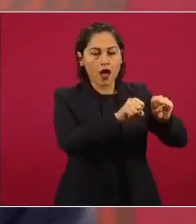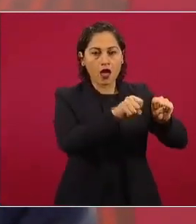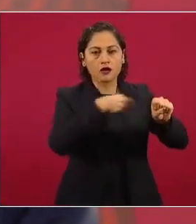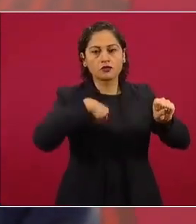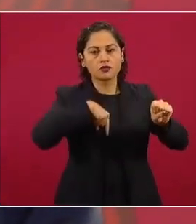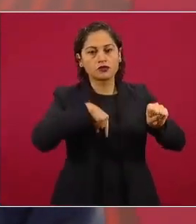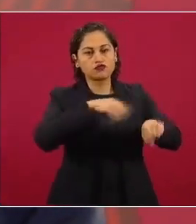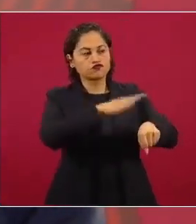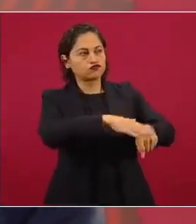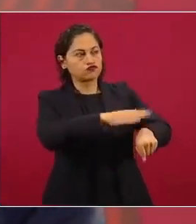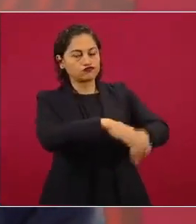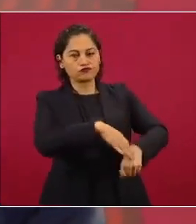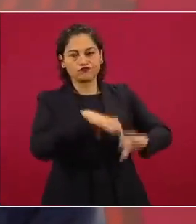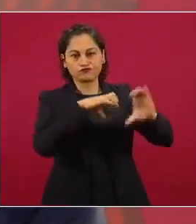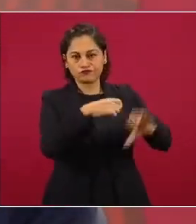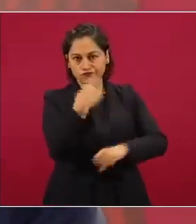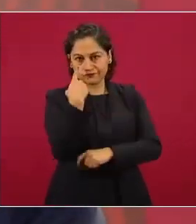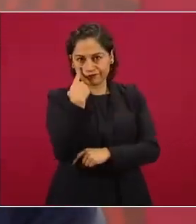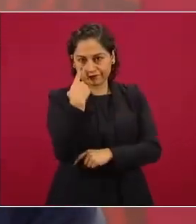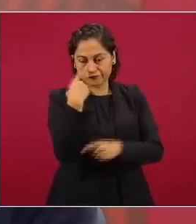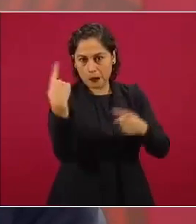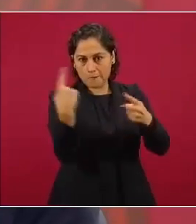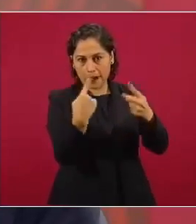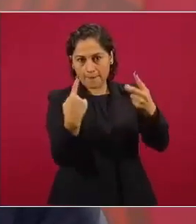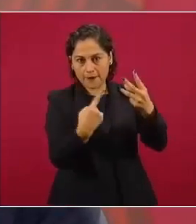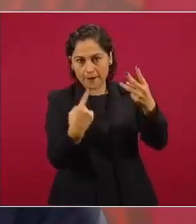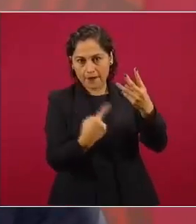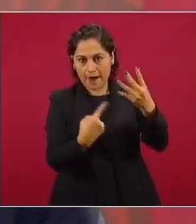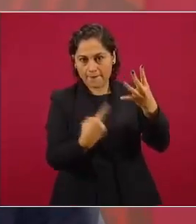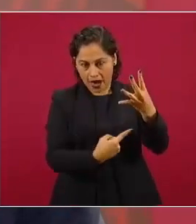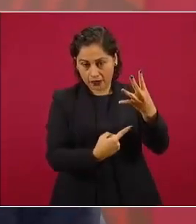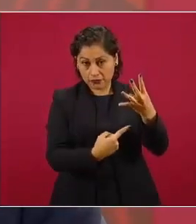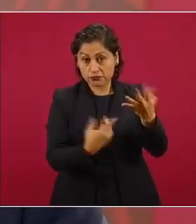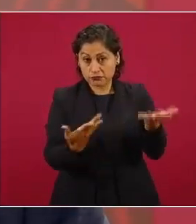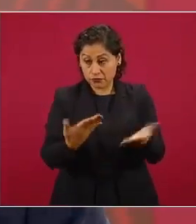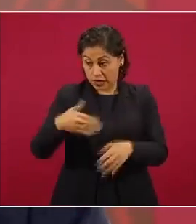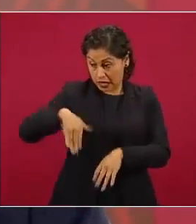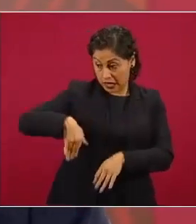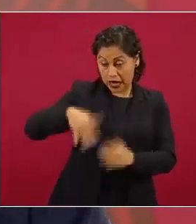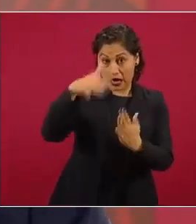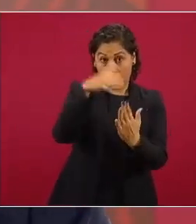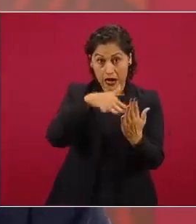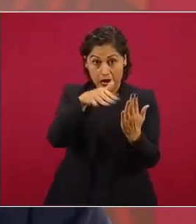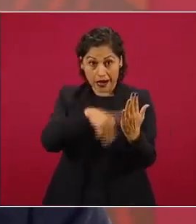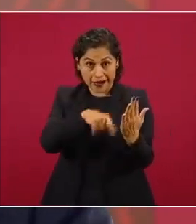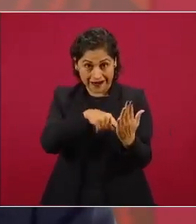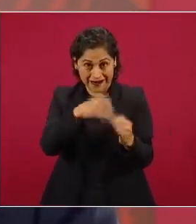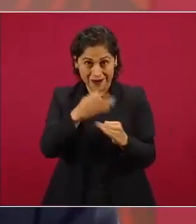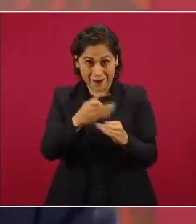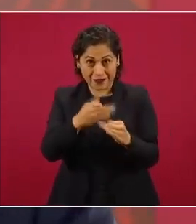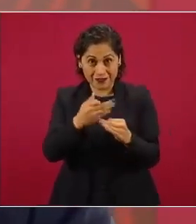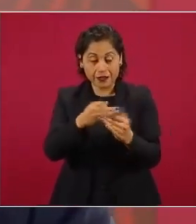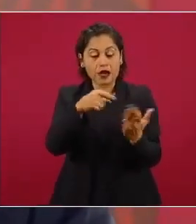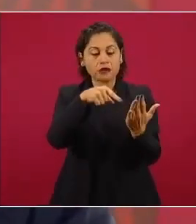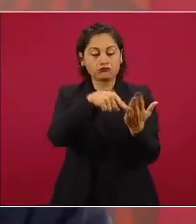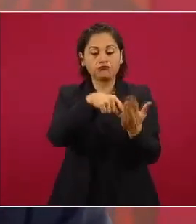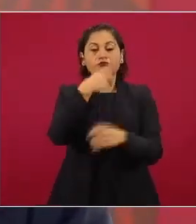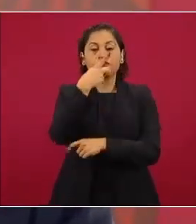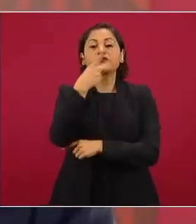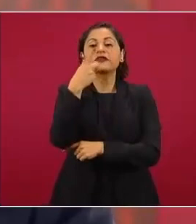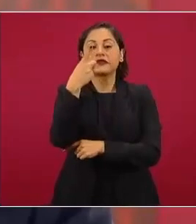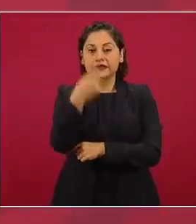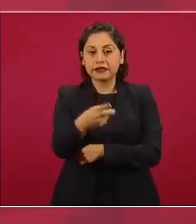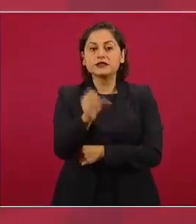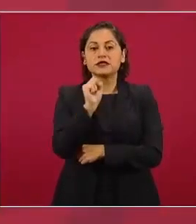se mencionó en ese comunicado que hubo una intervención diplomática si la